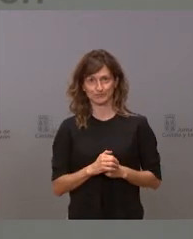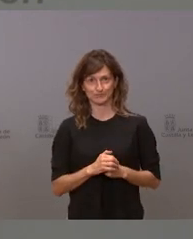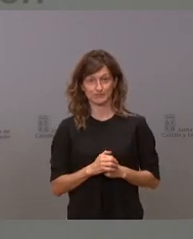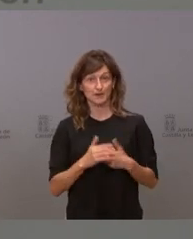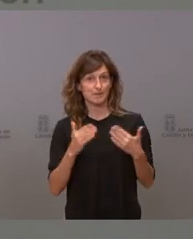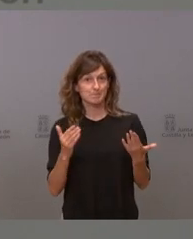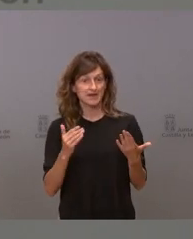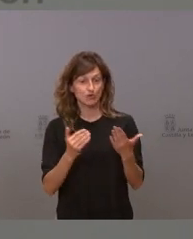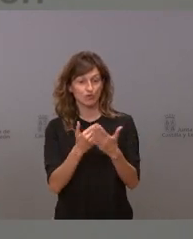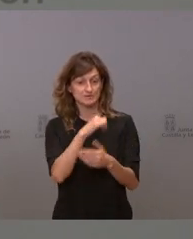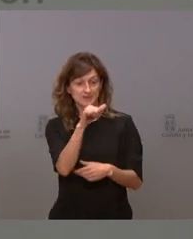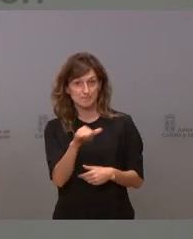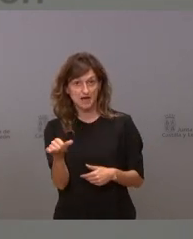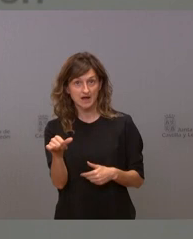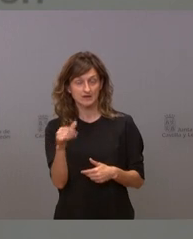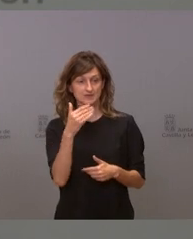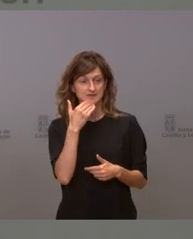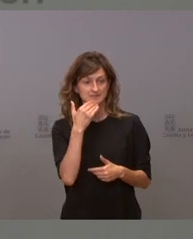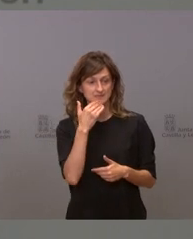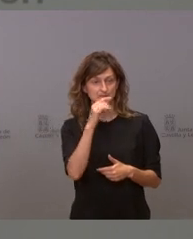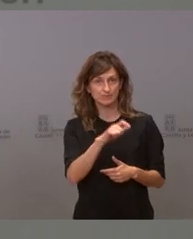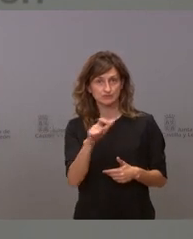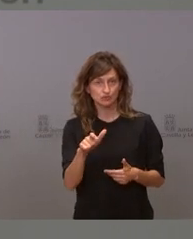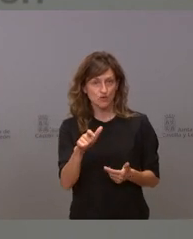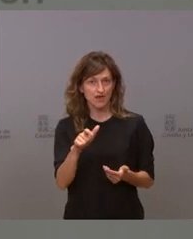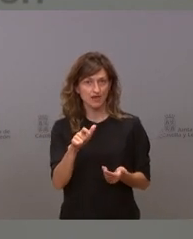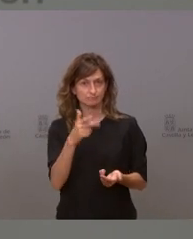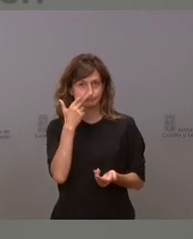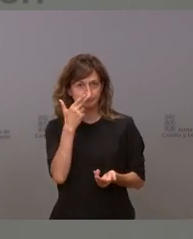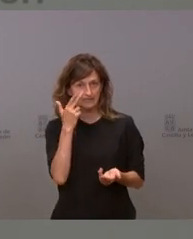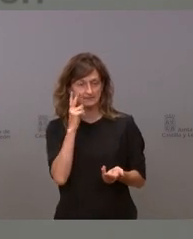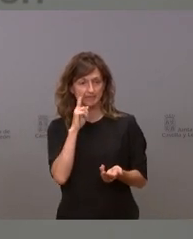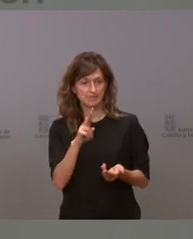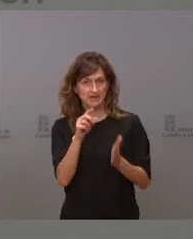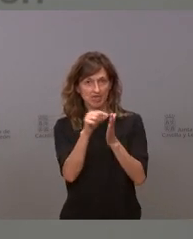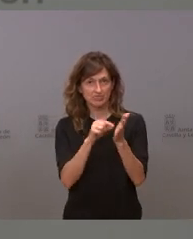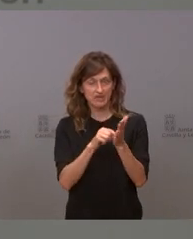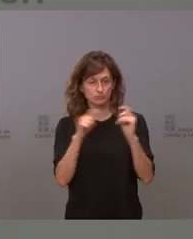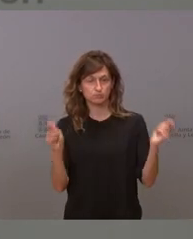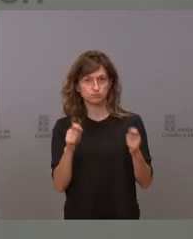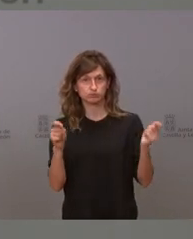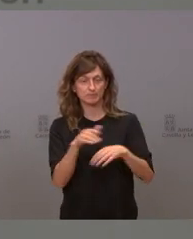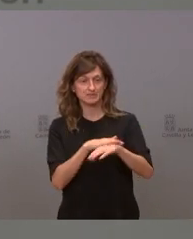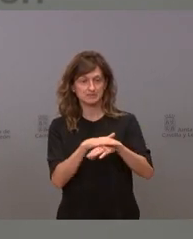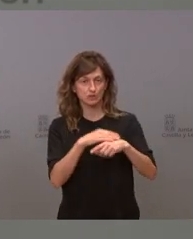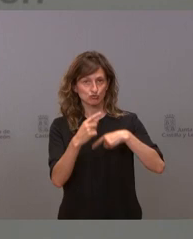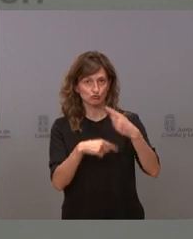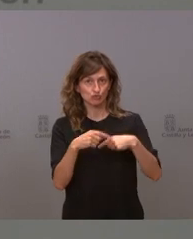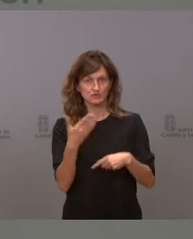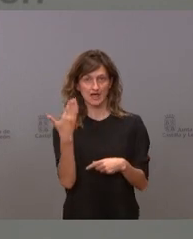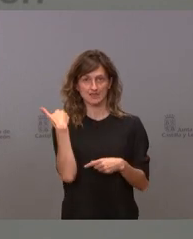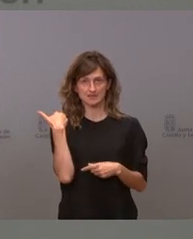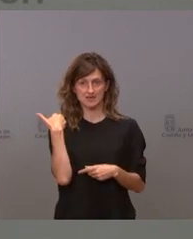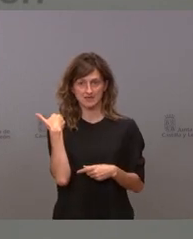pero a lo largo de la semana si alguien se toma la molestia de leer los datos que publica el ministerio todos los días los de ayer